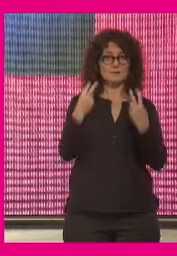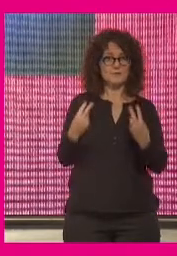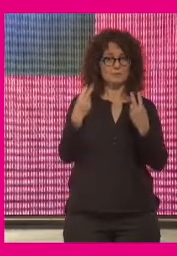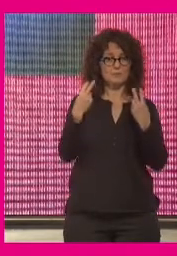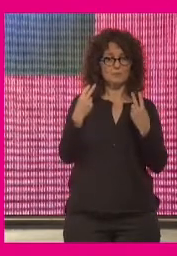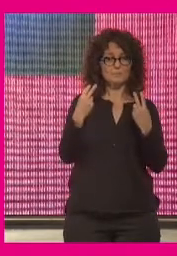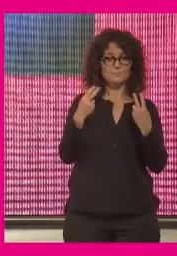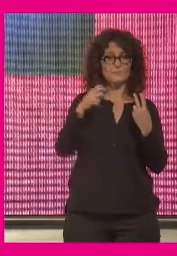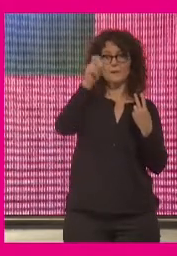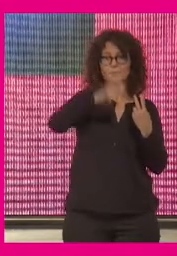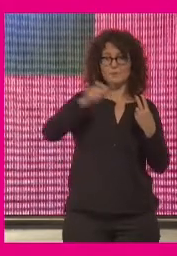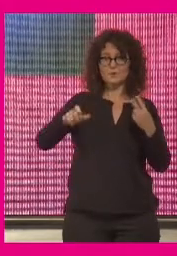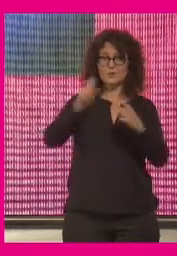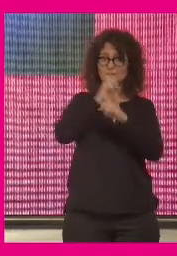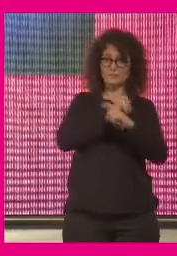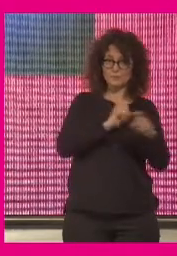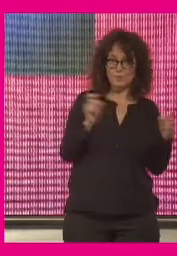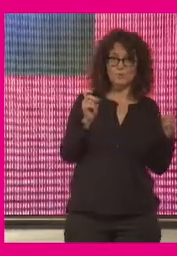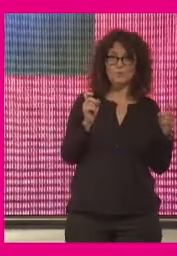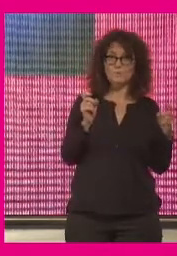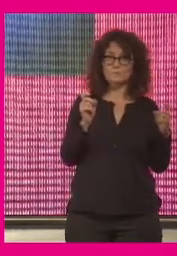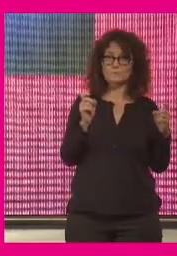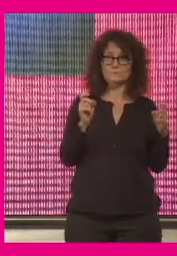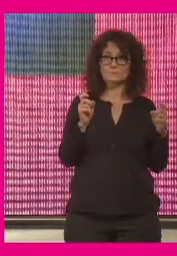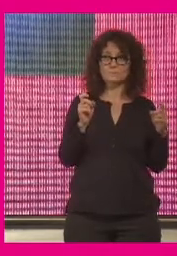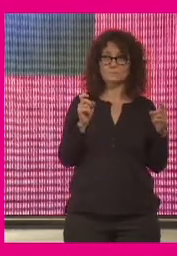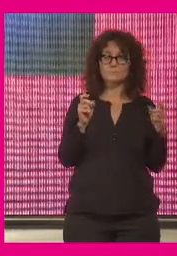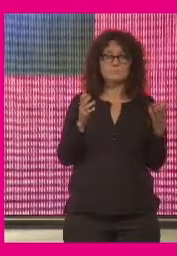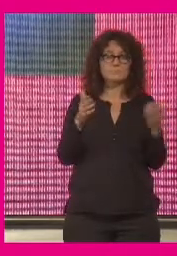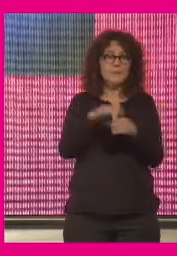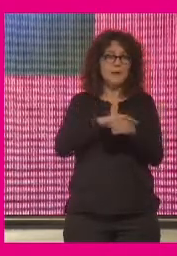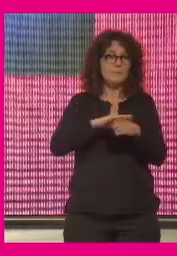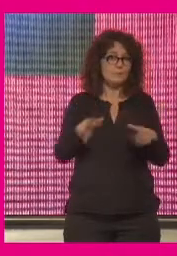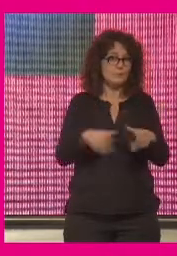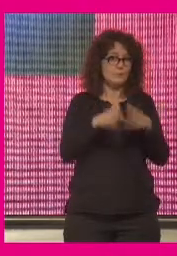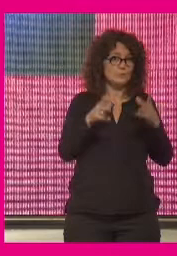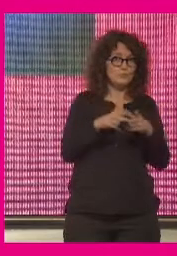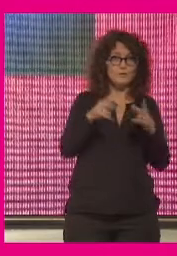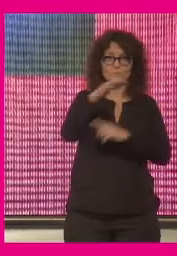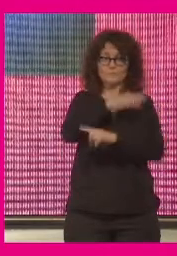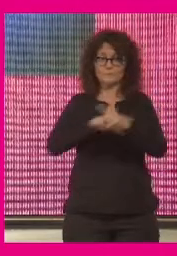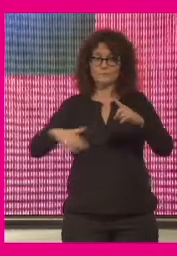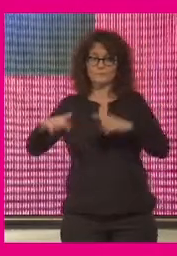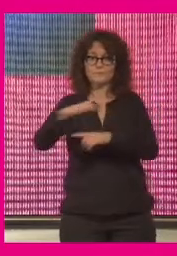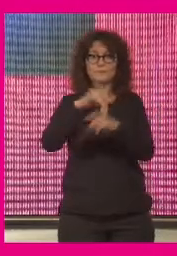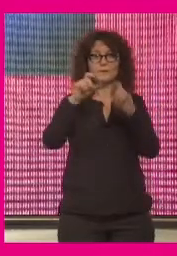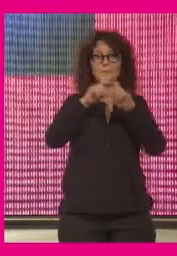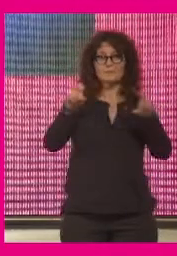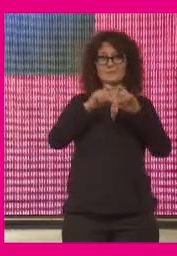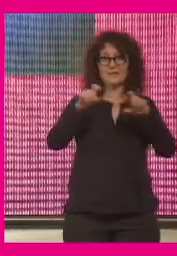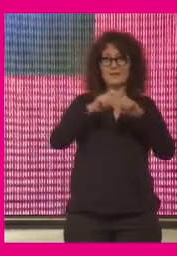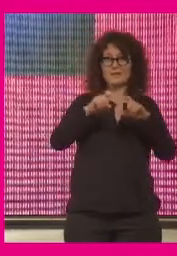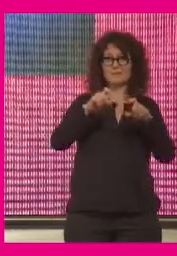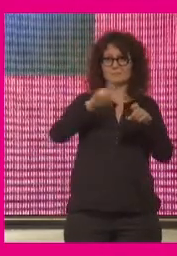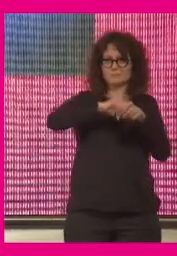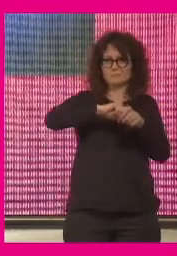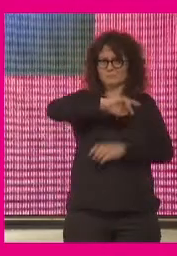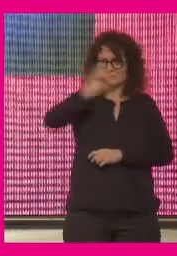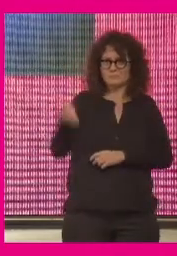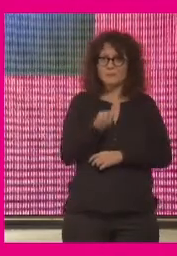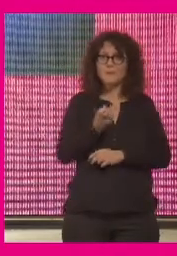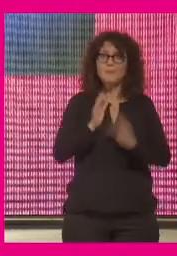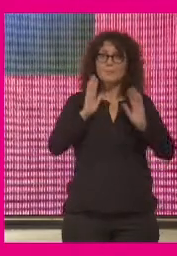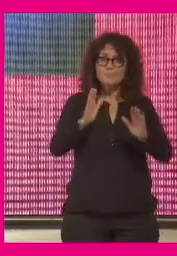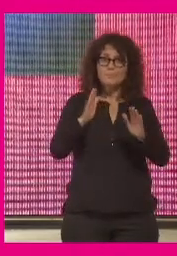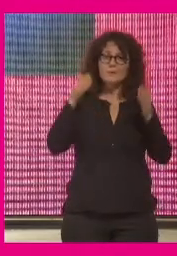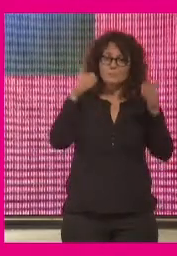que son personas de fundaciones de diferente tipo de ámbito social de ámbito ambiental más empresarial distintas pero fundaciones